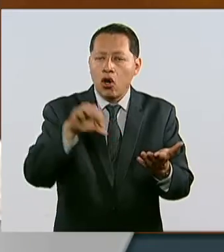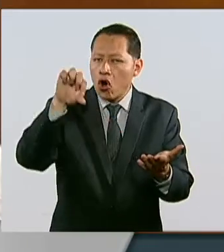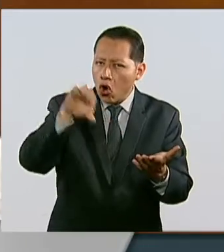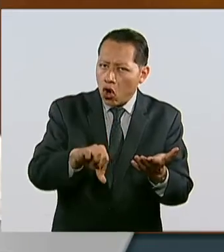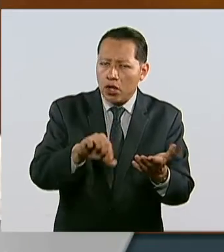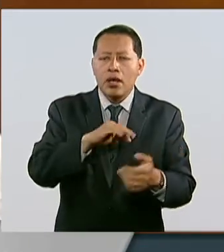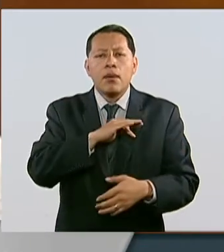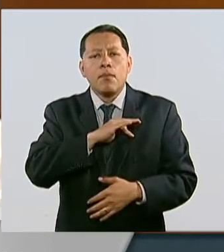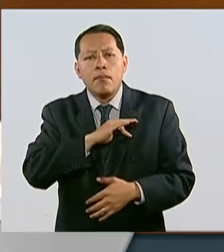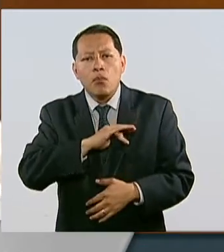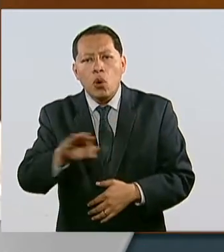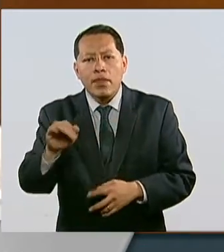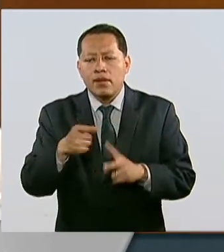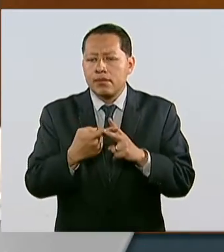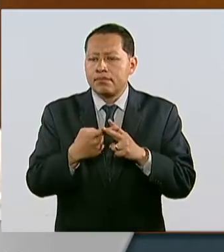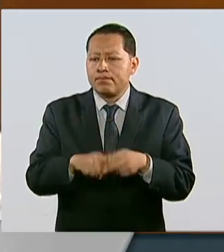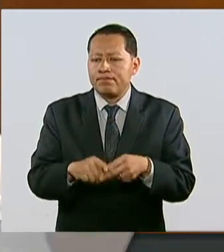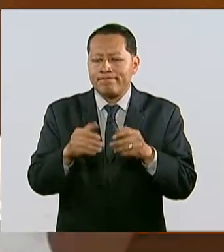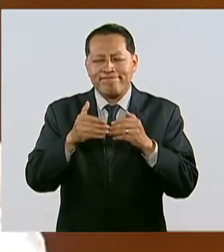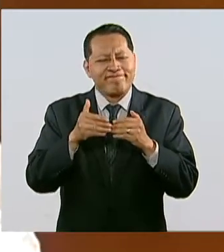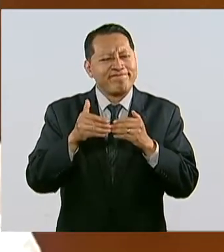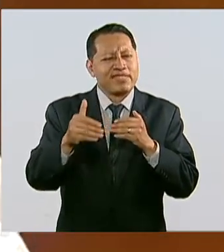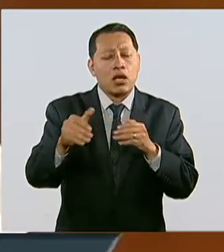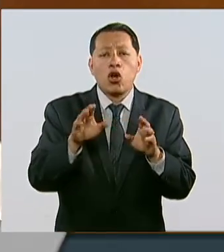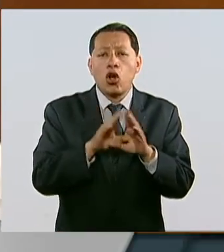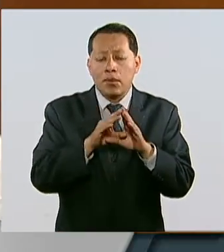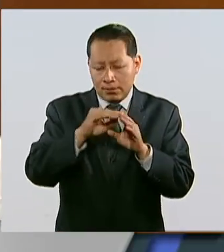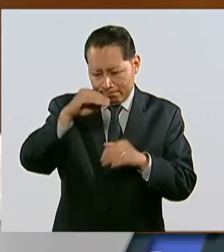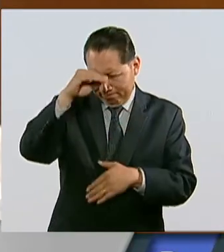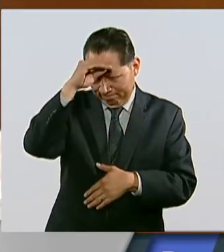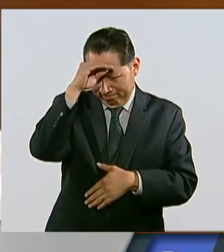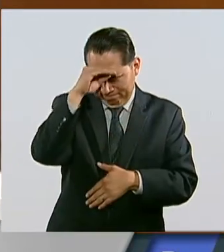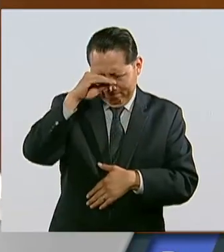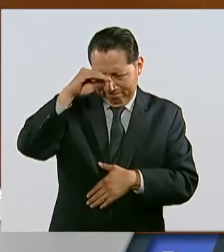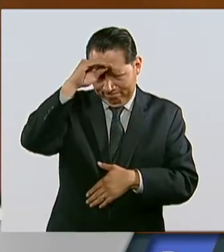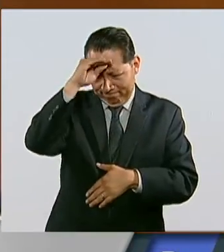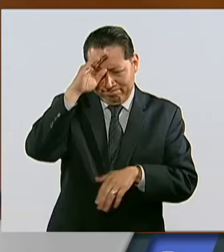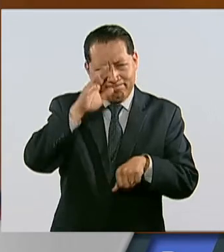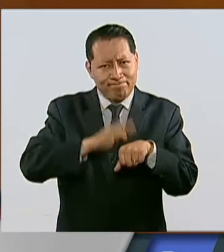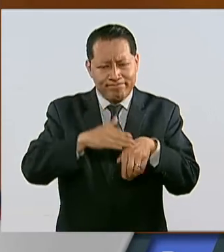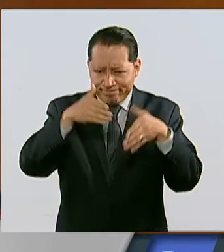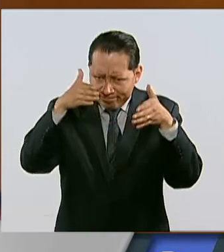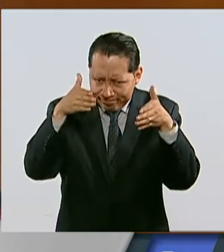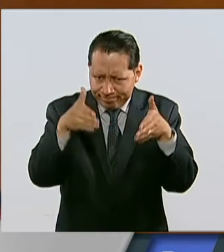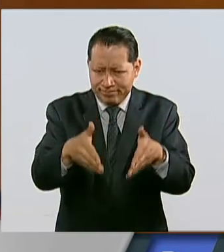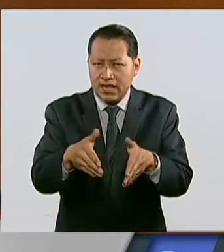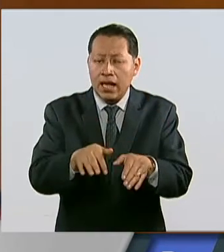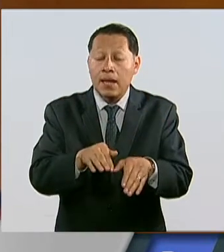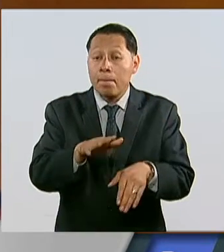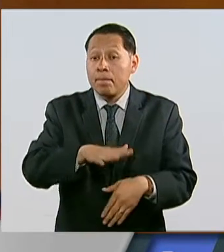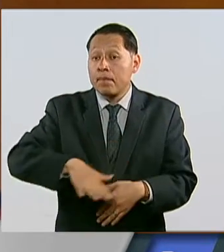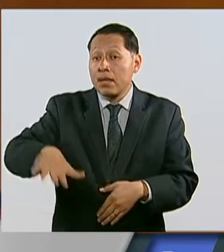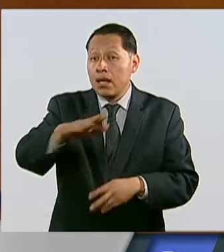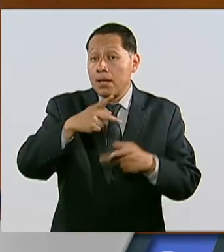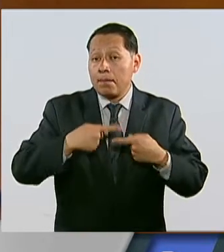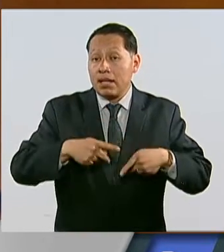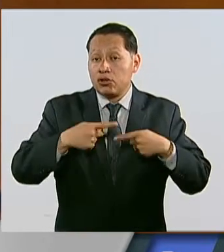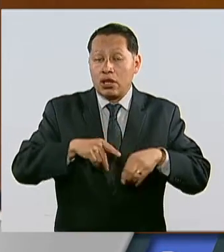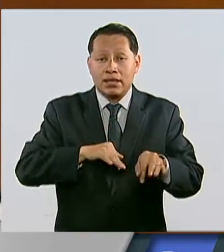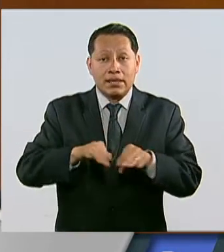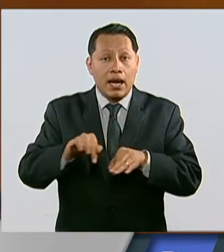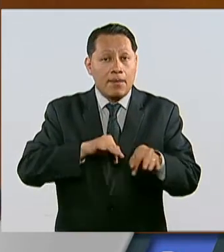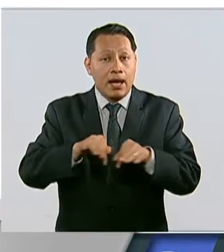inicio de una profunda reflexión de la situación laboral que vive la clase trabajadora